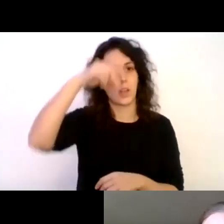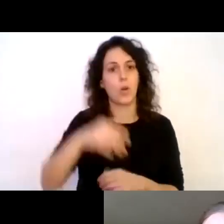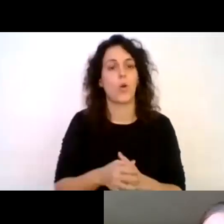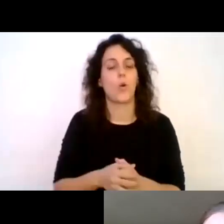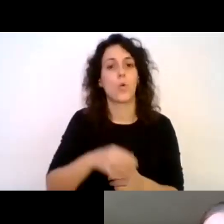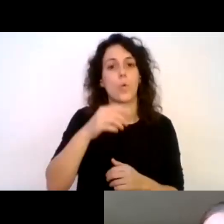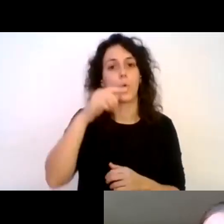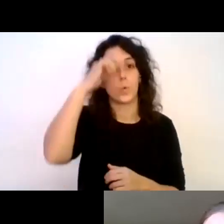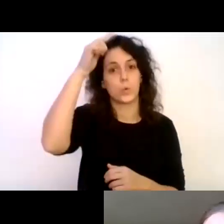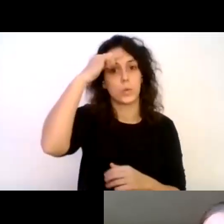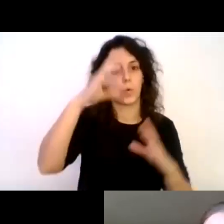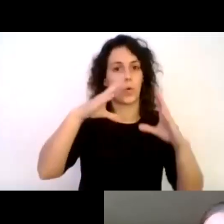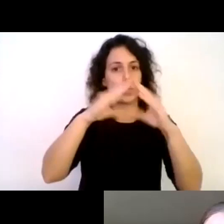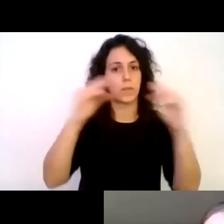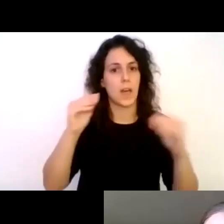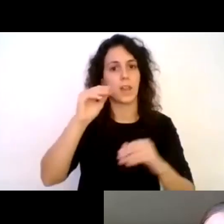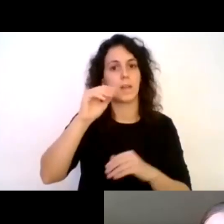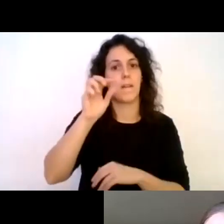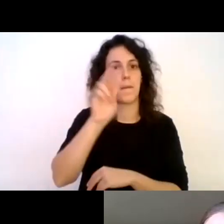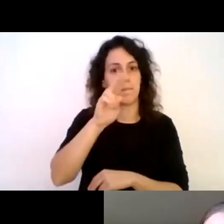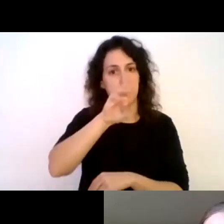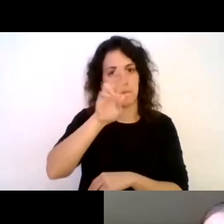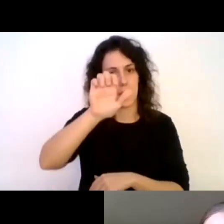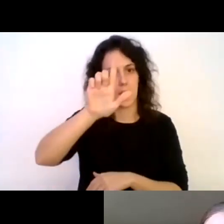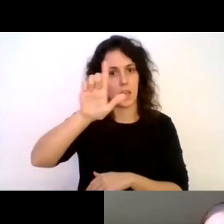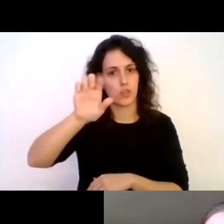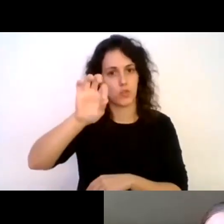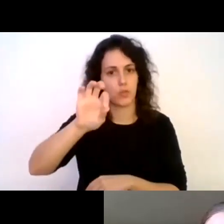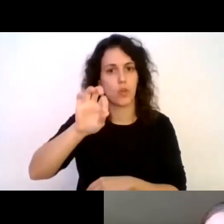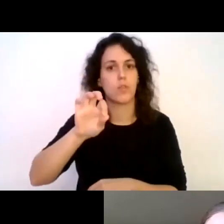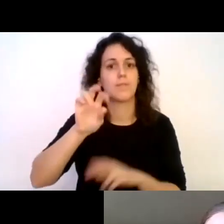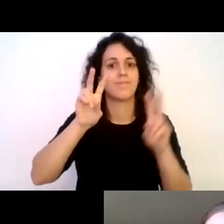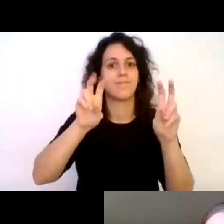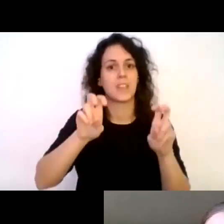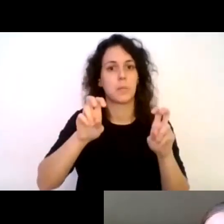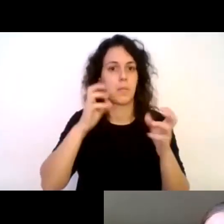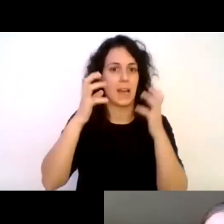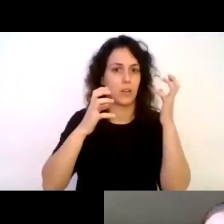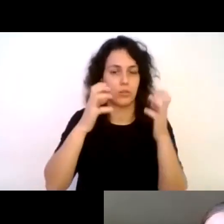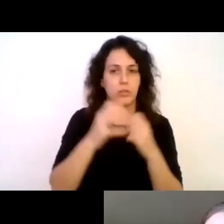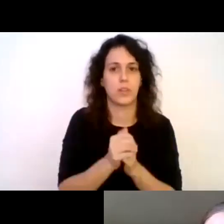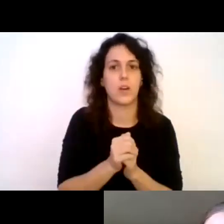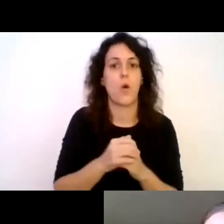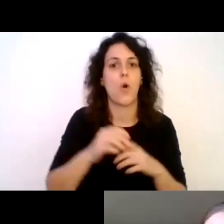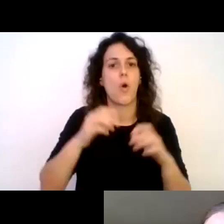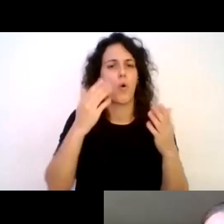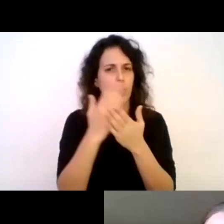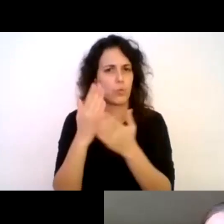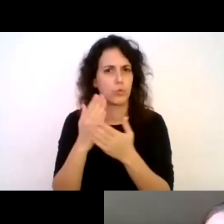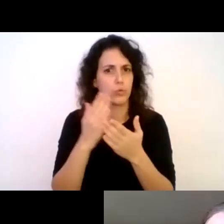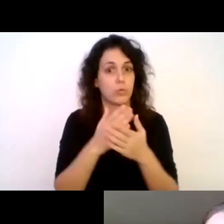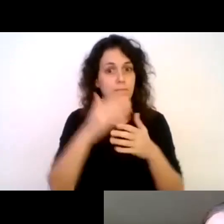Universidad de Andrés Bello, diplomado en ornitología, con diversos cursos de atención a personas con